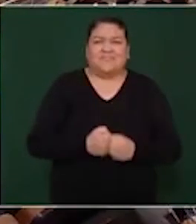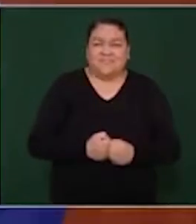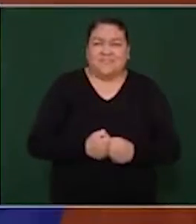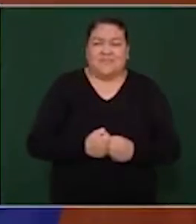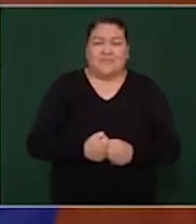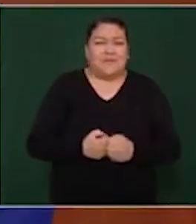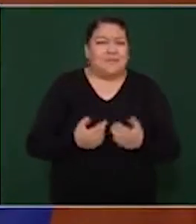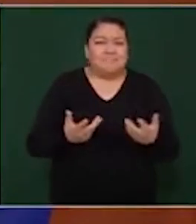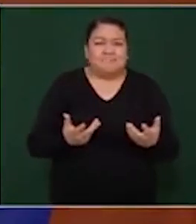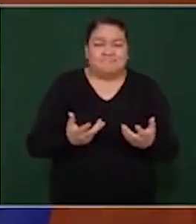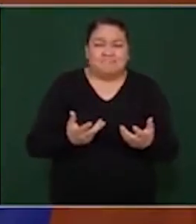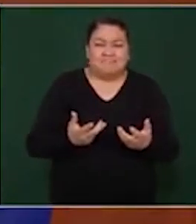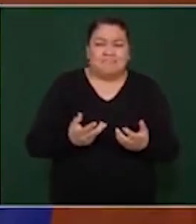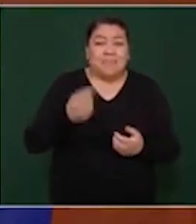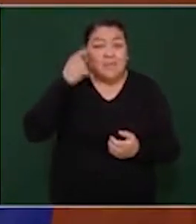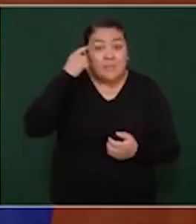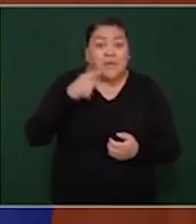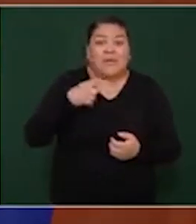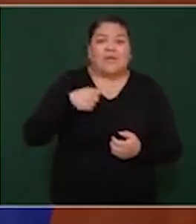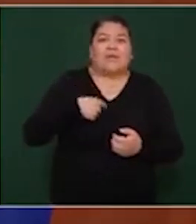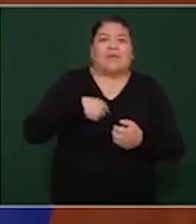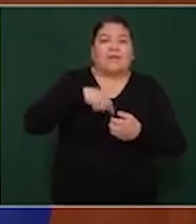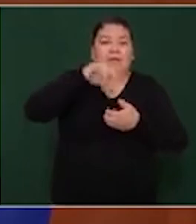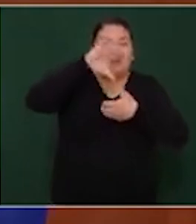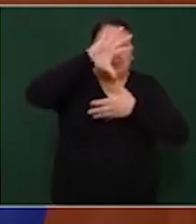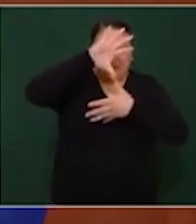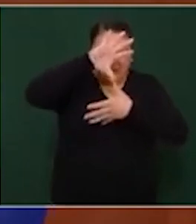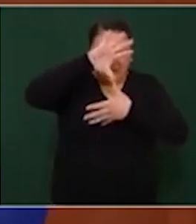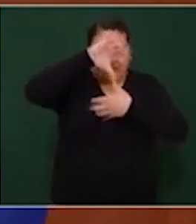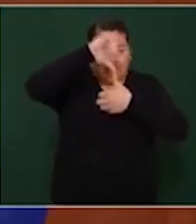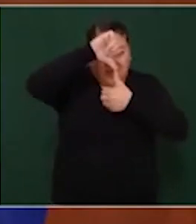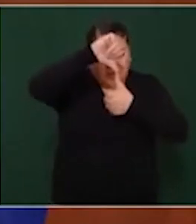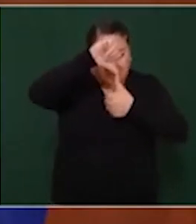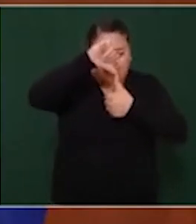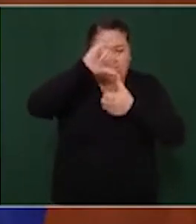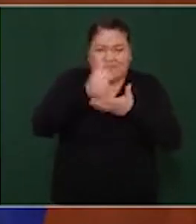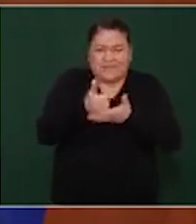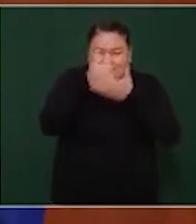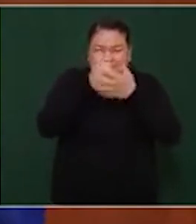unirnos, complementarnos, unirnos,